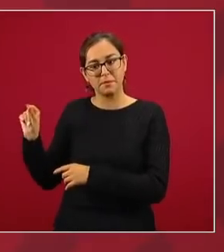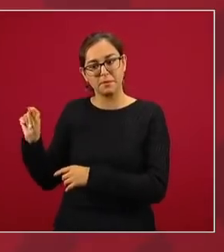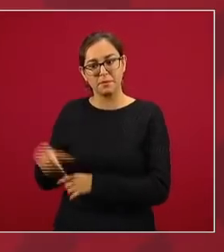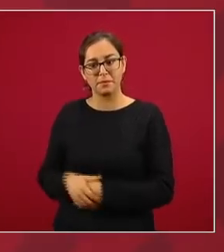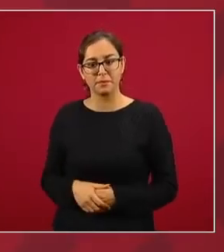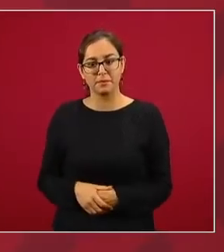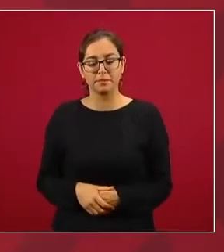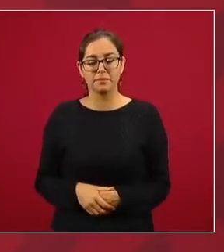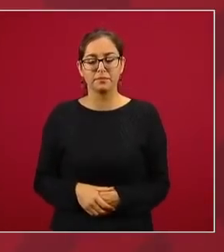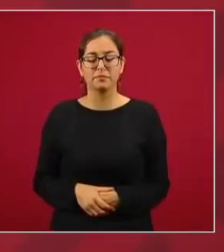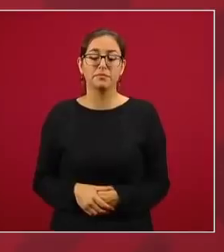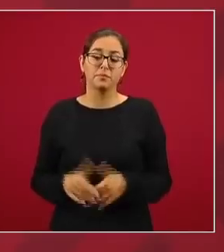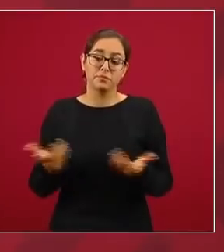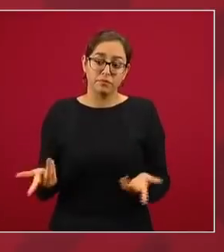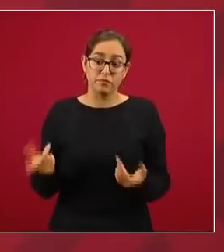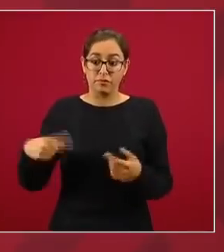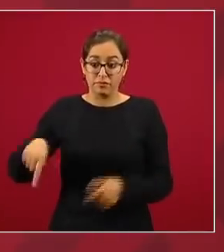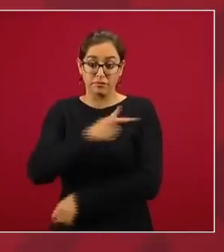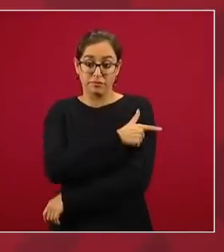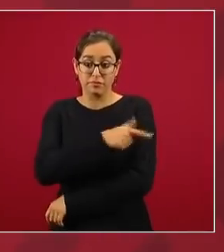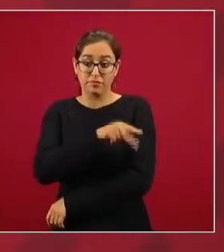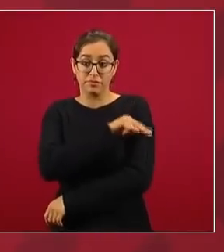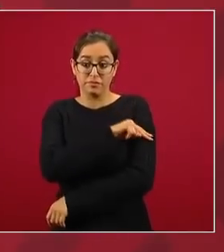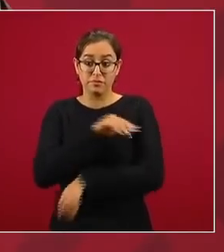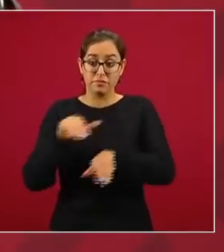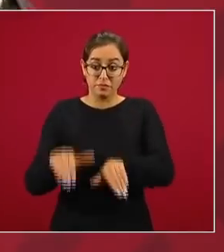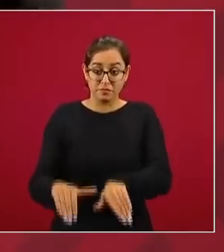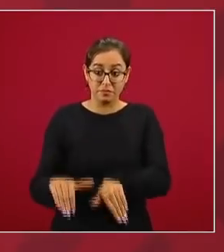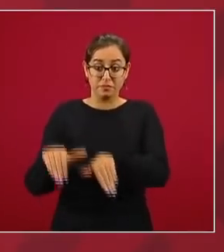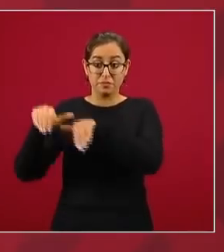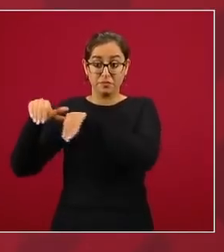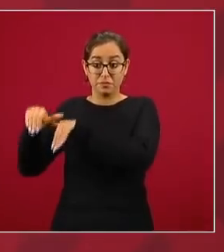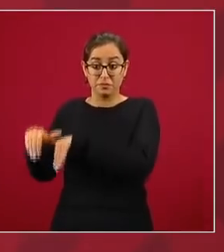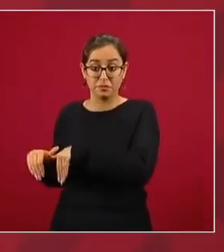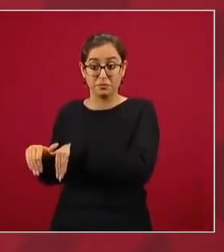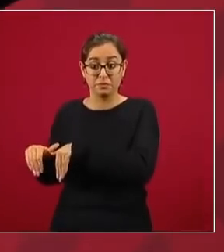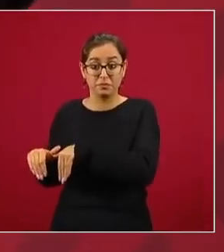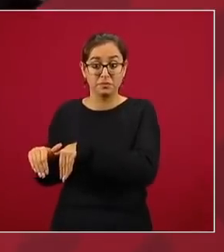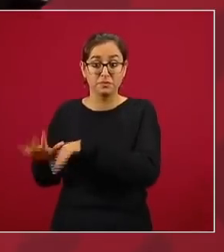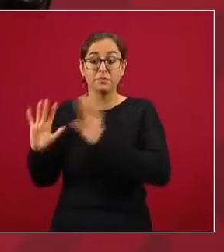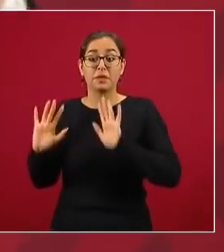Entonces, se retiran, pero ahí, adelante,